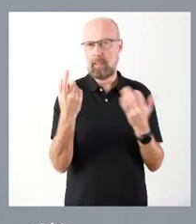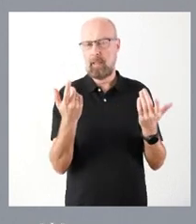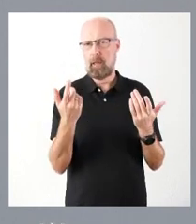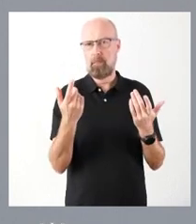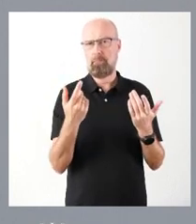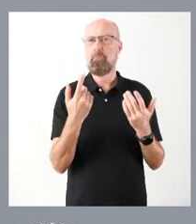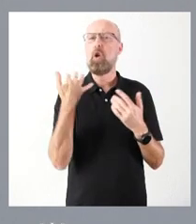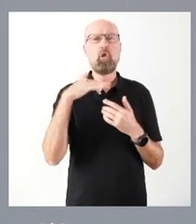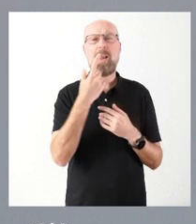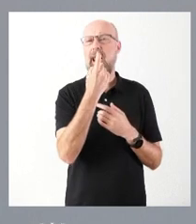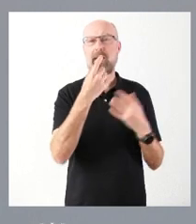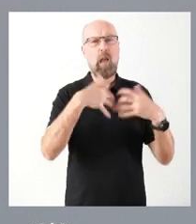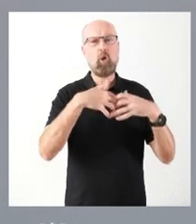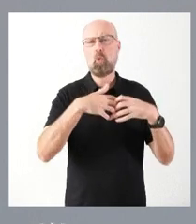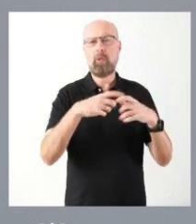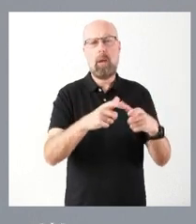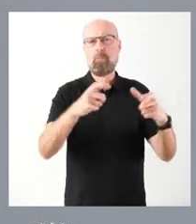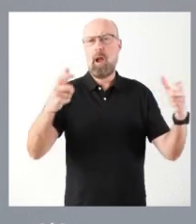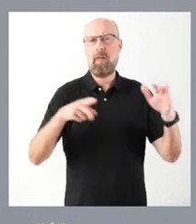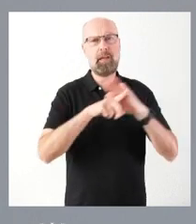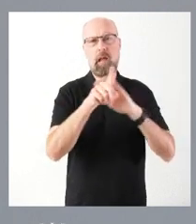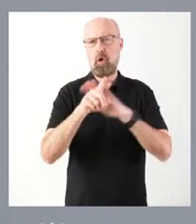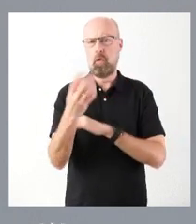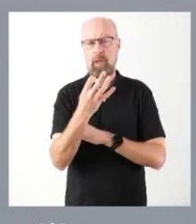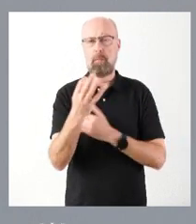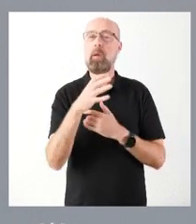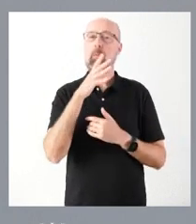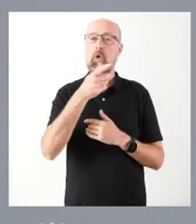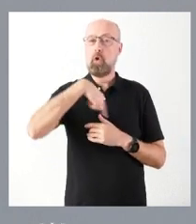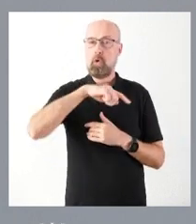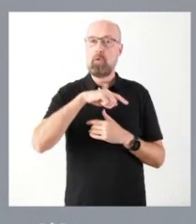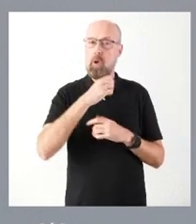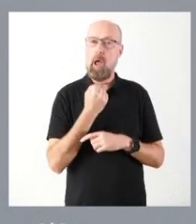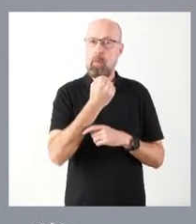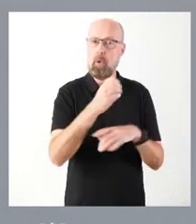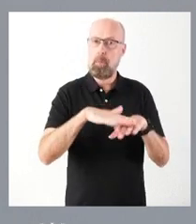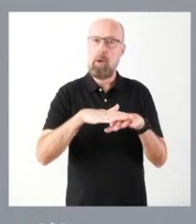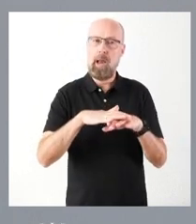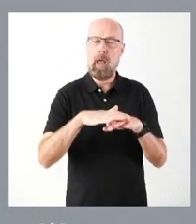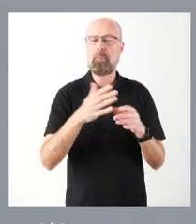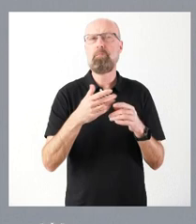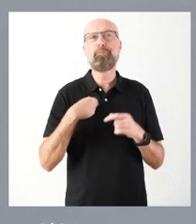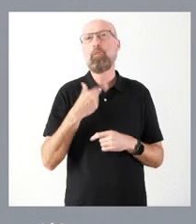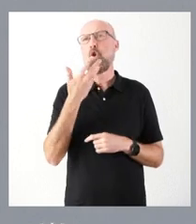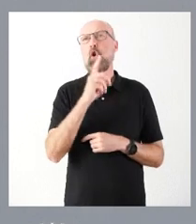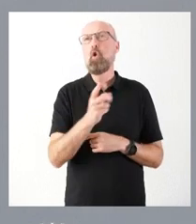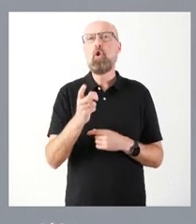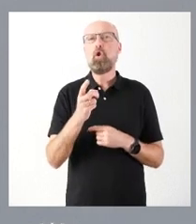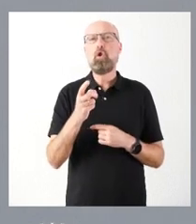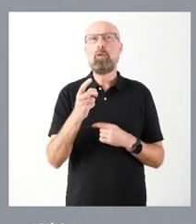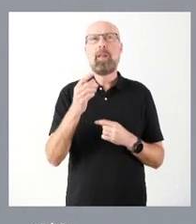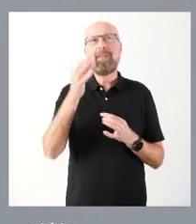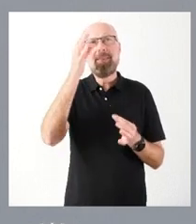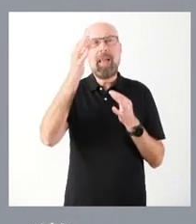un mayor desarrollo industrial y, en la medida en que podamos abrir esas posibilidades, lo damos con más características. No me conozco el dato de memoria